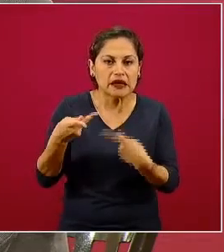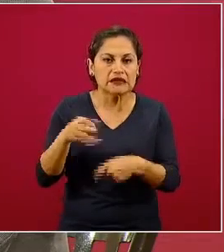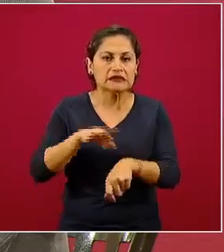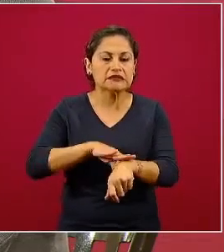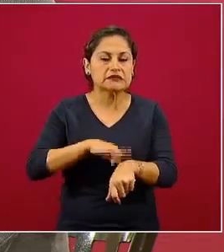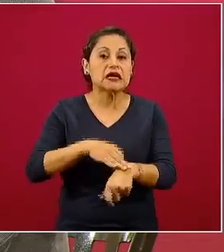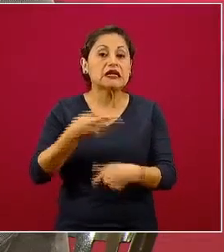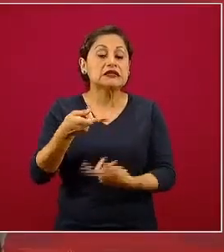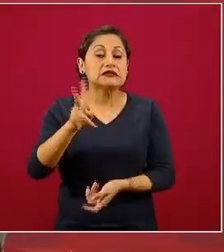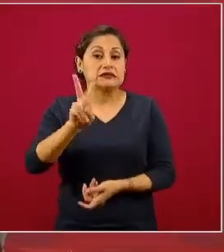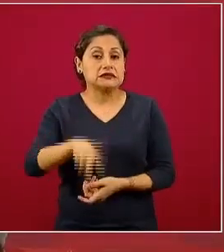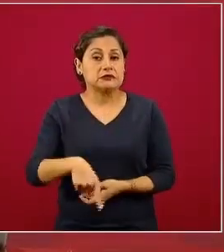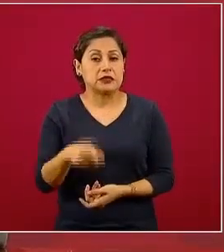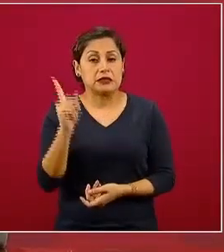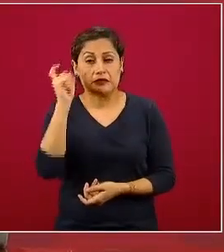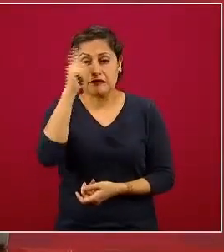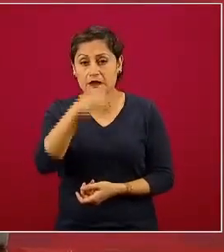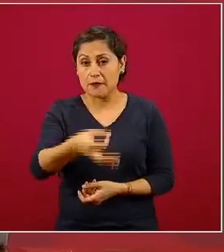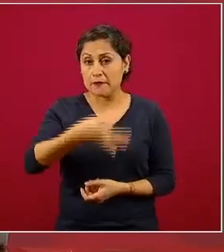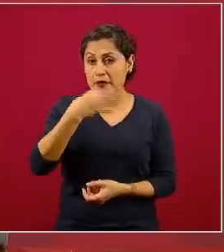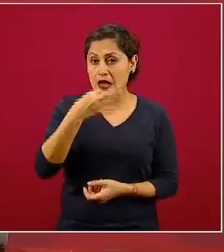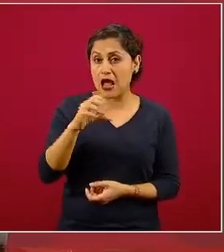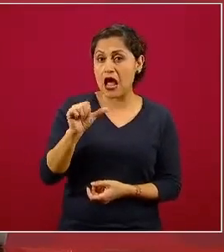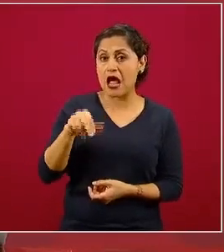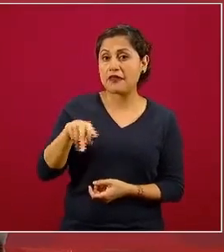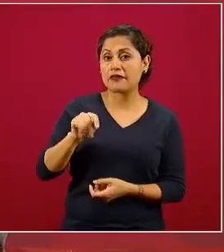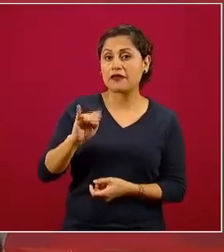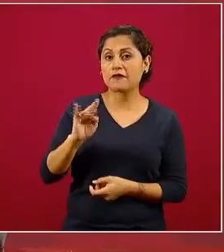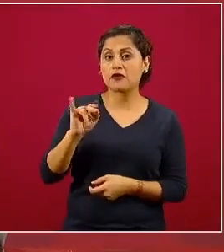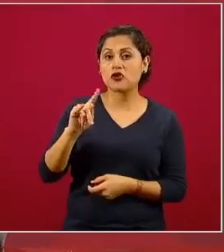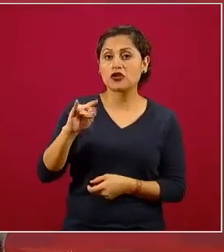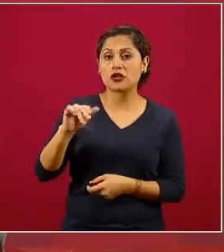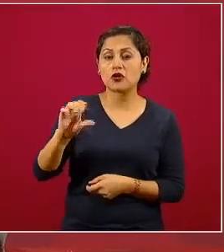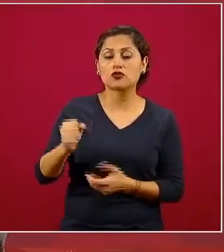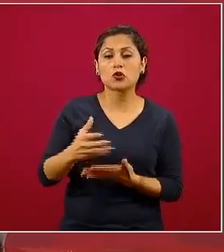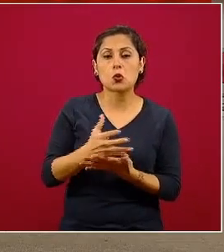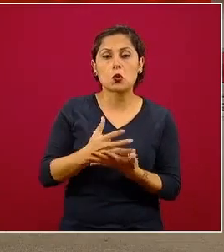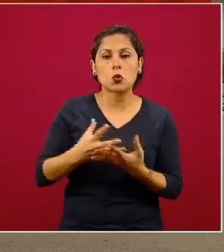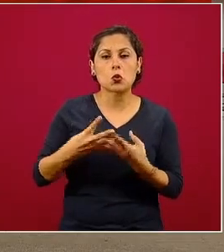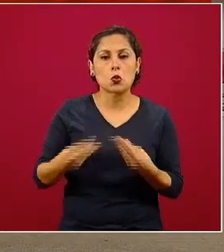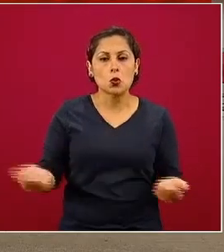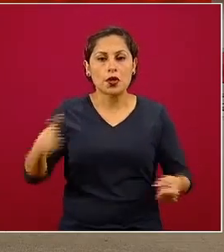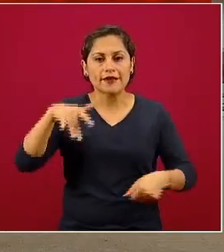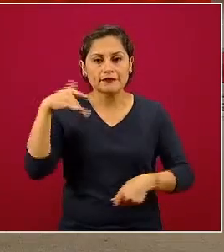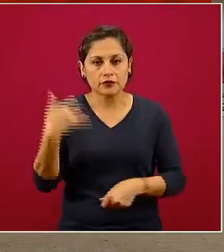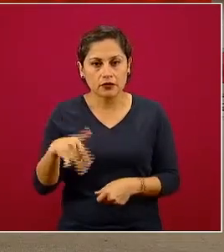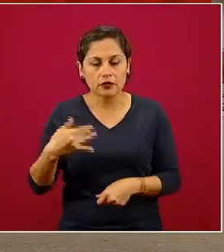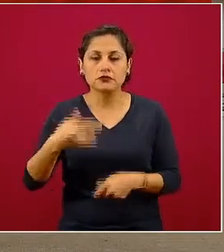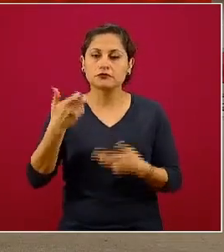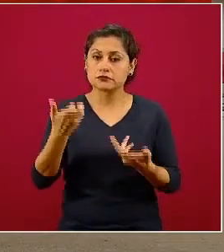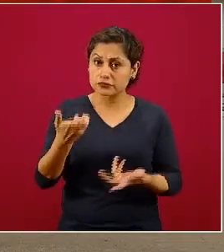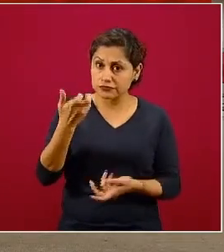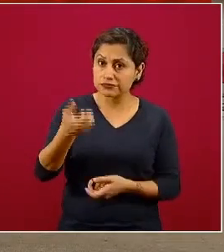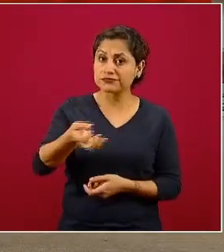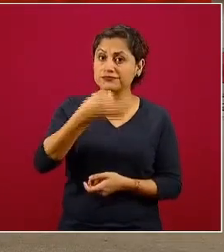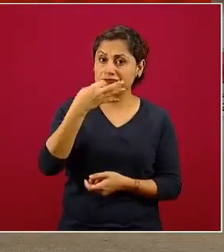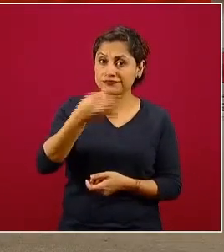antibióticos porque obviamente el mal uso o el abuso de antibióticos que está demostrado que ocurre